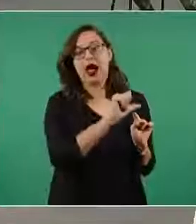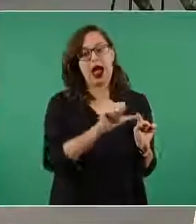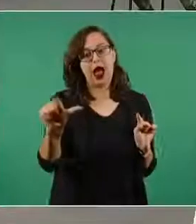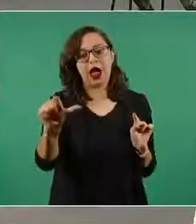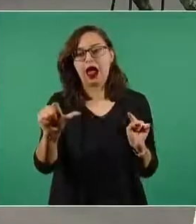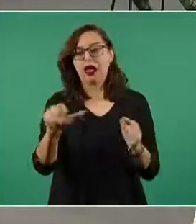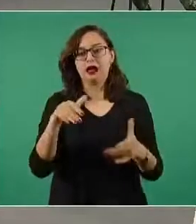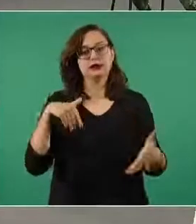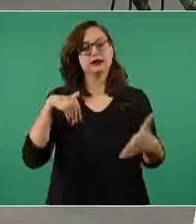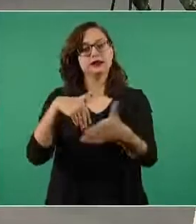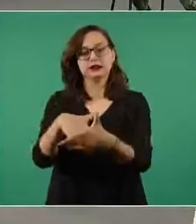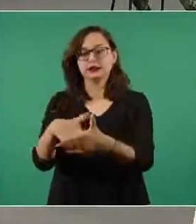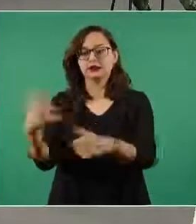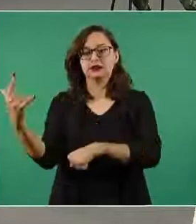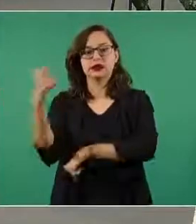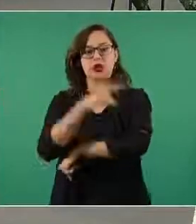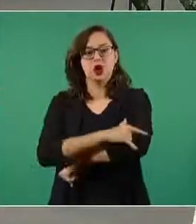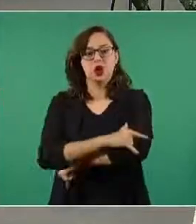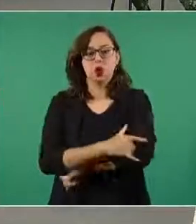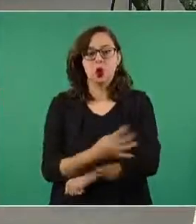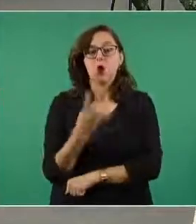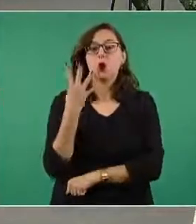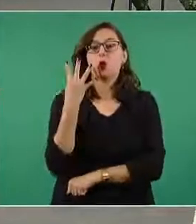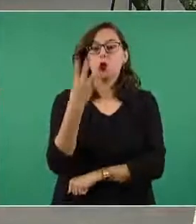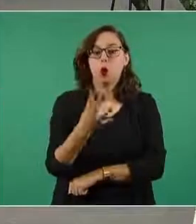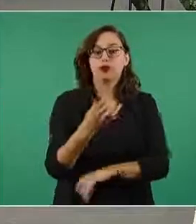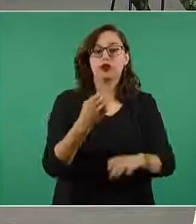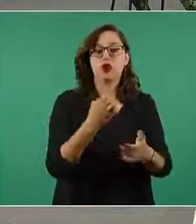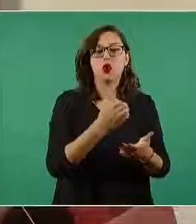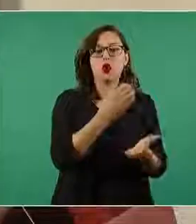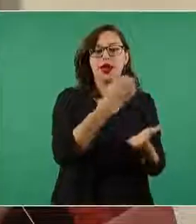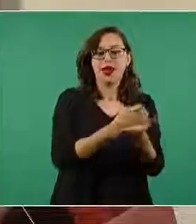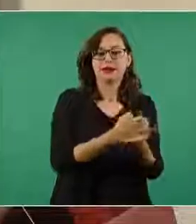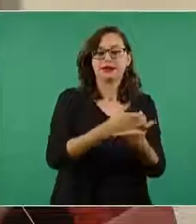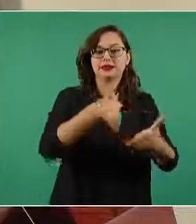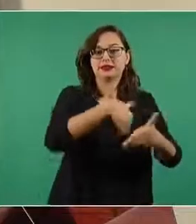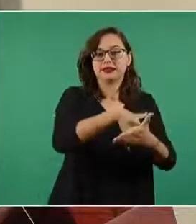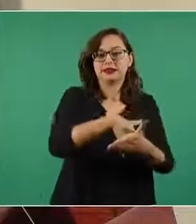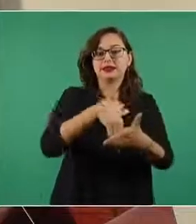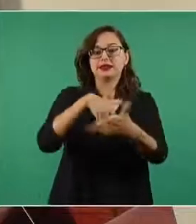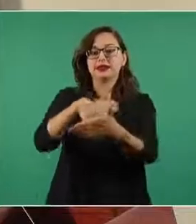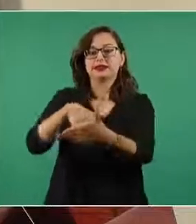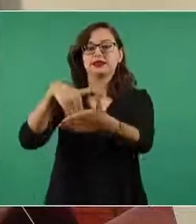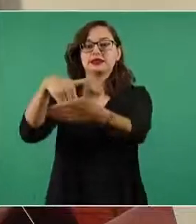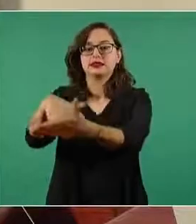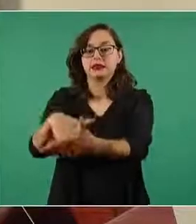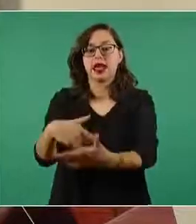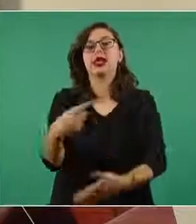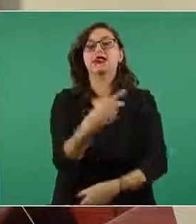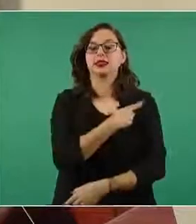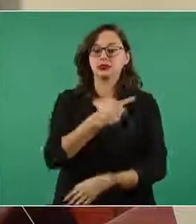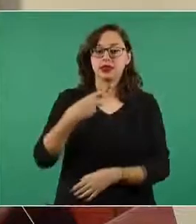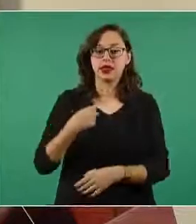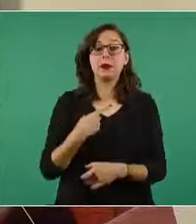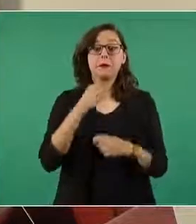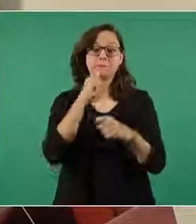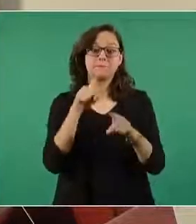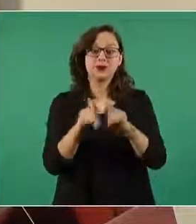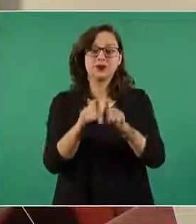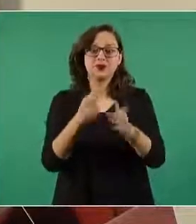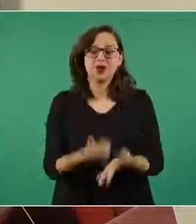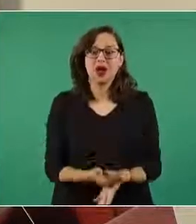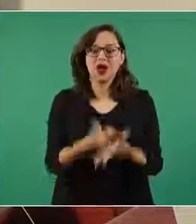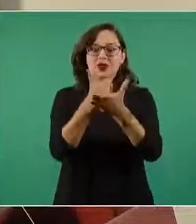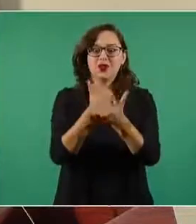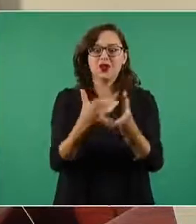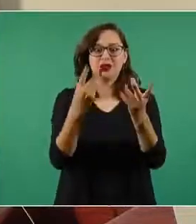propia estación y construir cuatro estaciones más que le van a dar mucho alivio a todas las poblaciones del oriente para que no